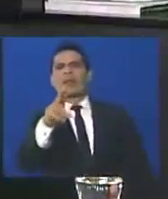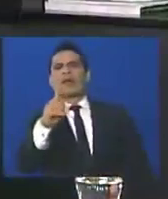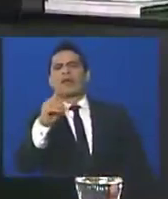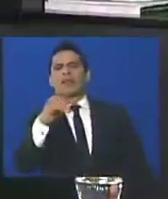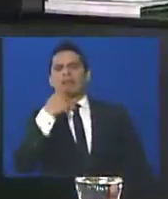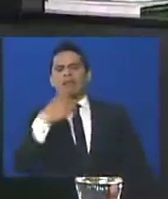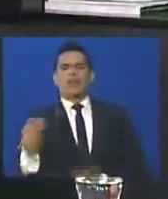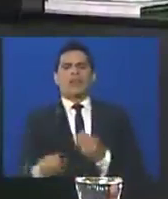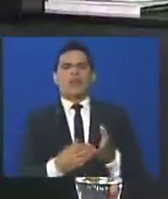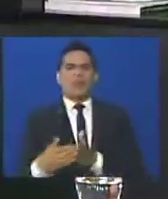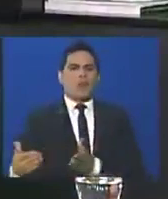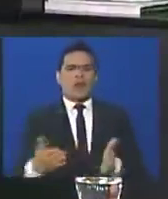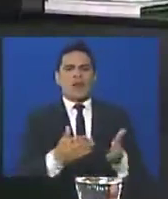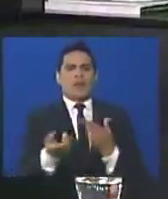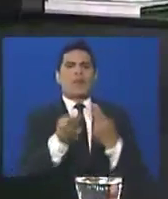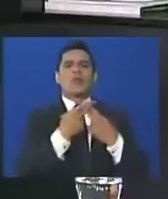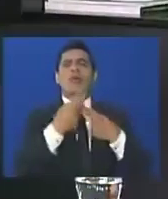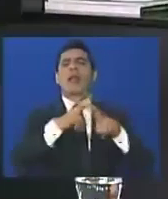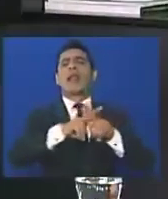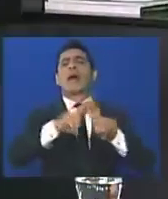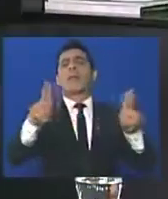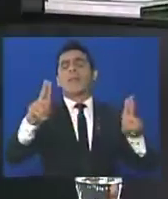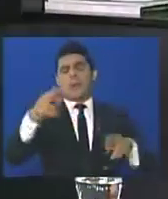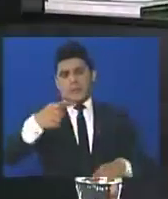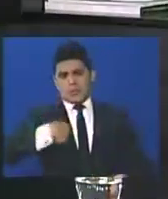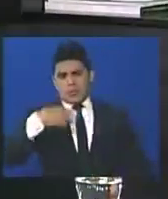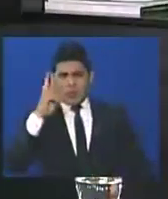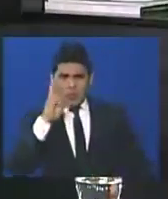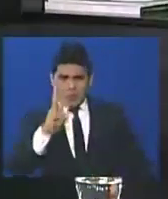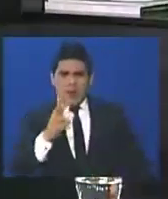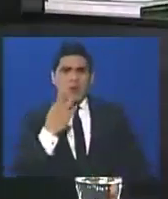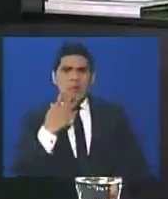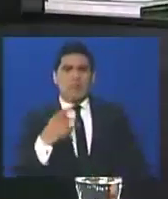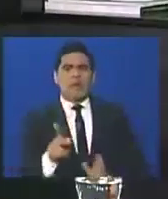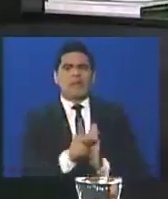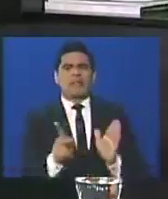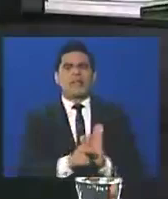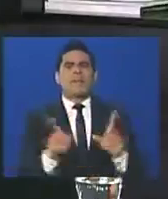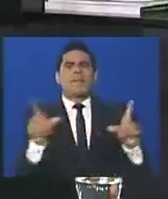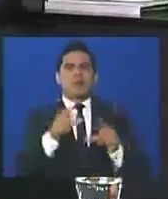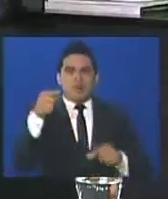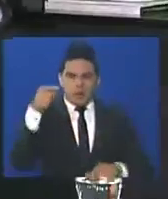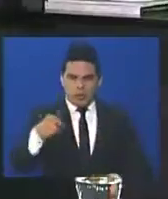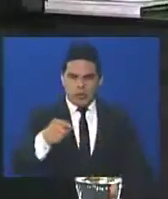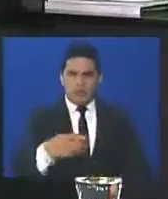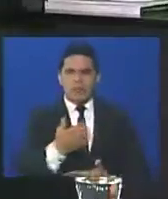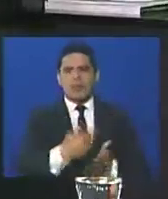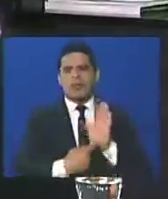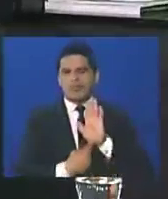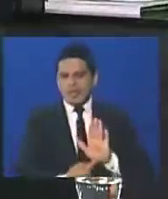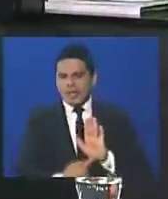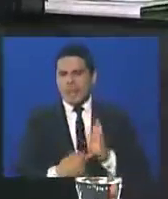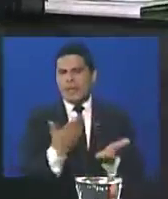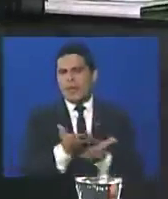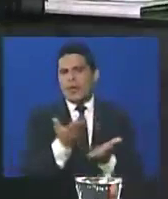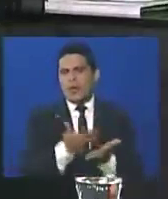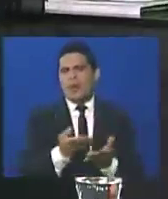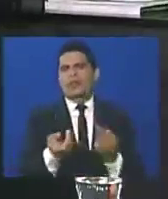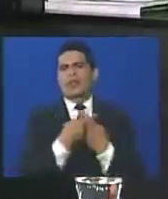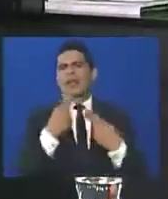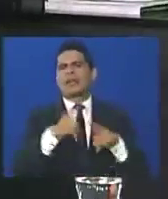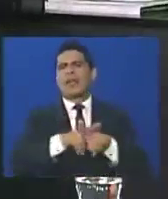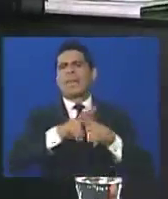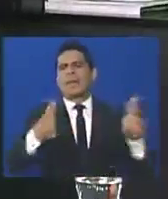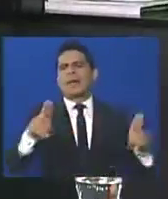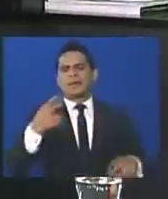entender cómo es el camino de la paz, y yo observo en este programa, o la posibilidad de que tú presentes la propuesta de paz,